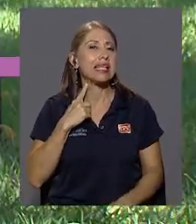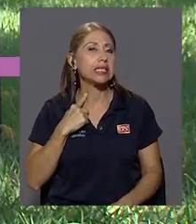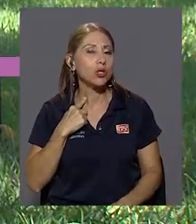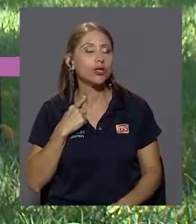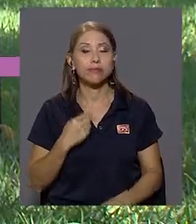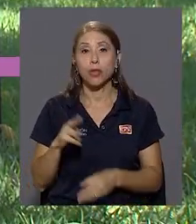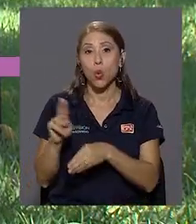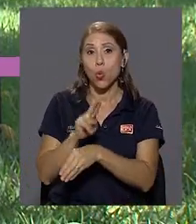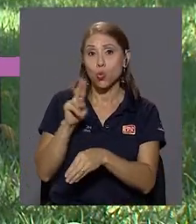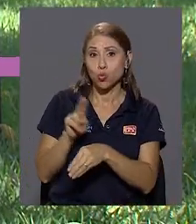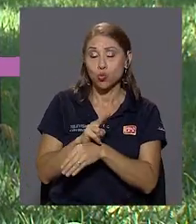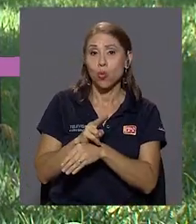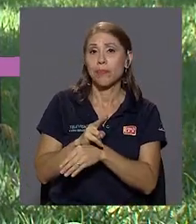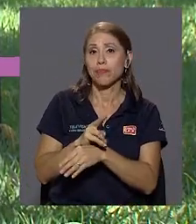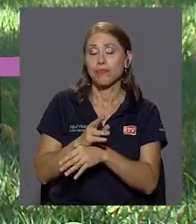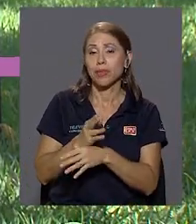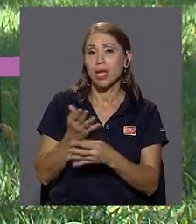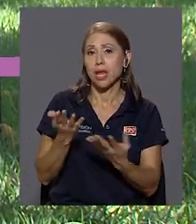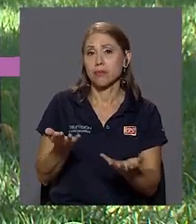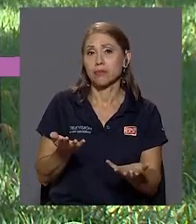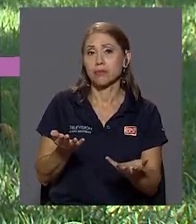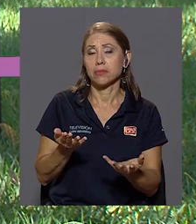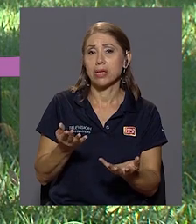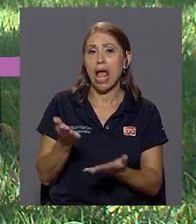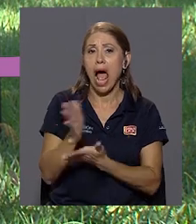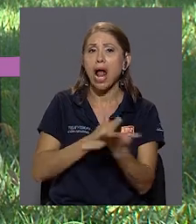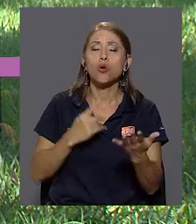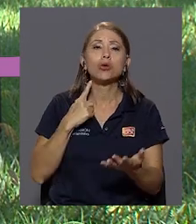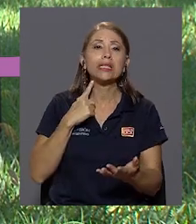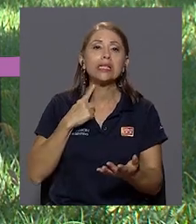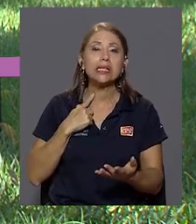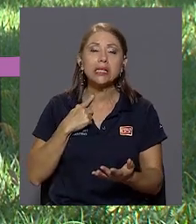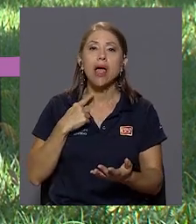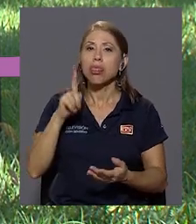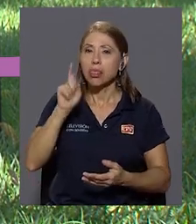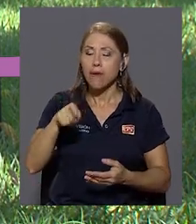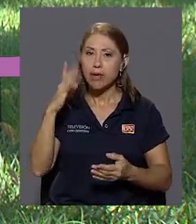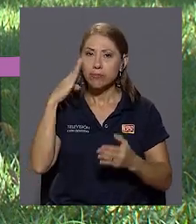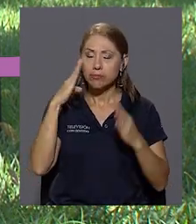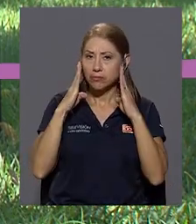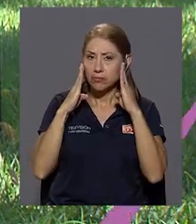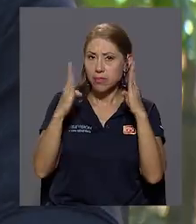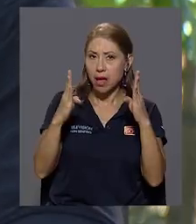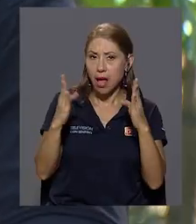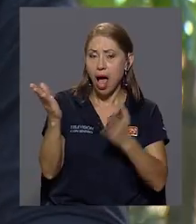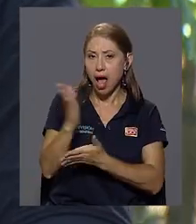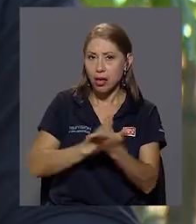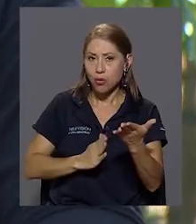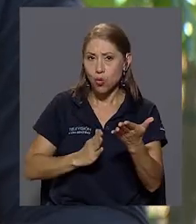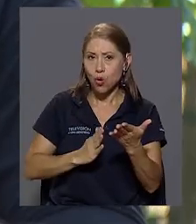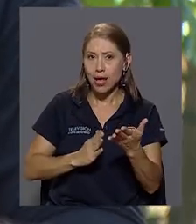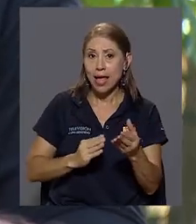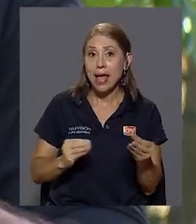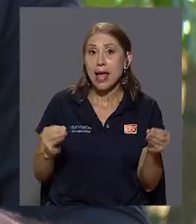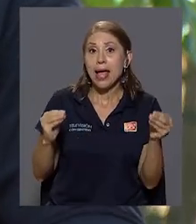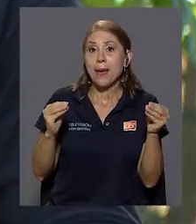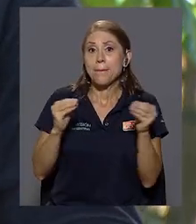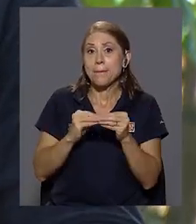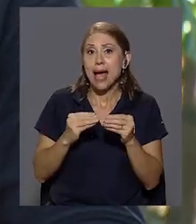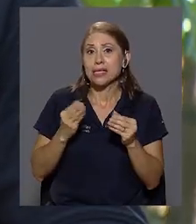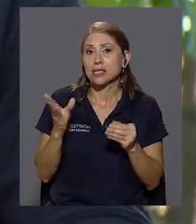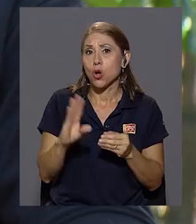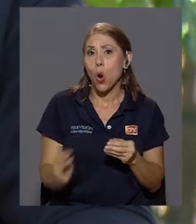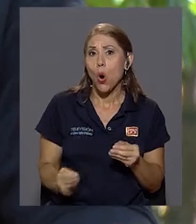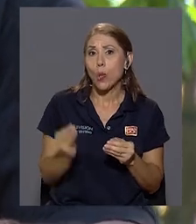adicciones? El consumo, en realidad, hay una situación importante que hay que considerar que es cada vez, son más